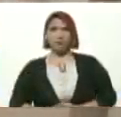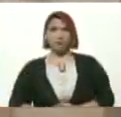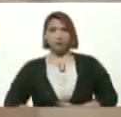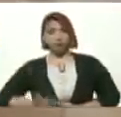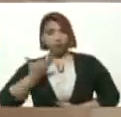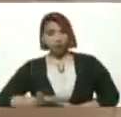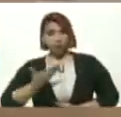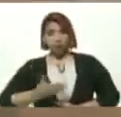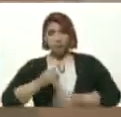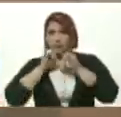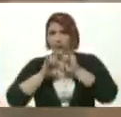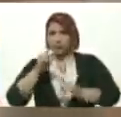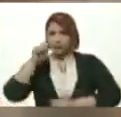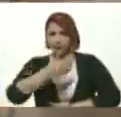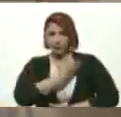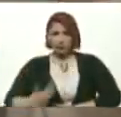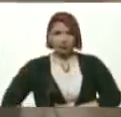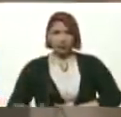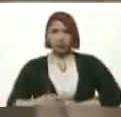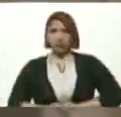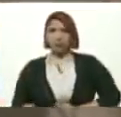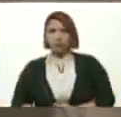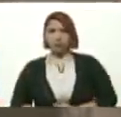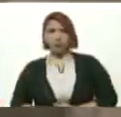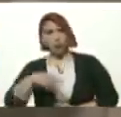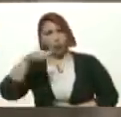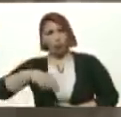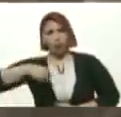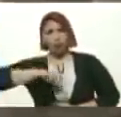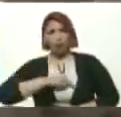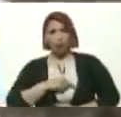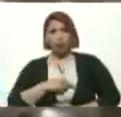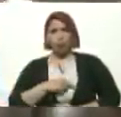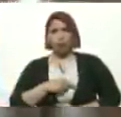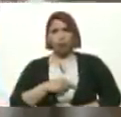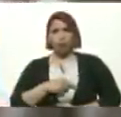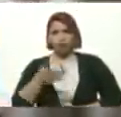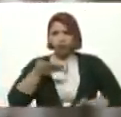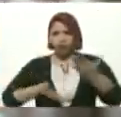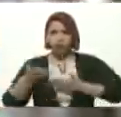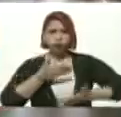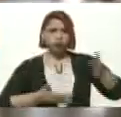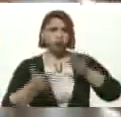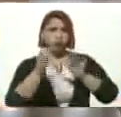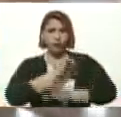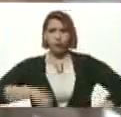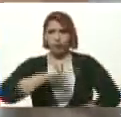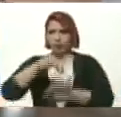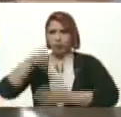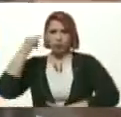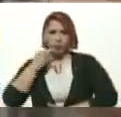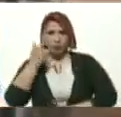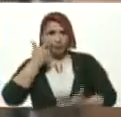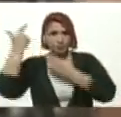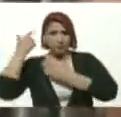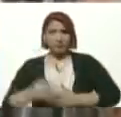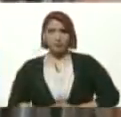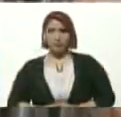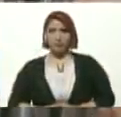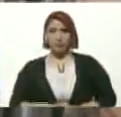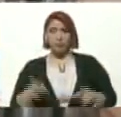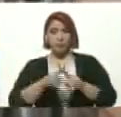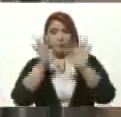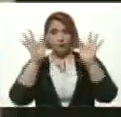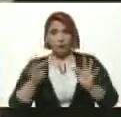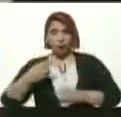importante Informarle Presidente Que hoy Estamos de la mano Con las fuerzas armadas Pueden verlo De igual manera